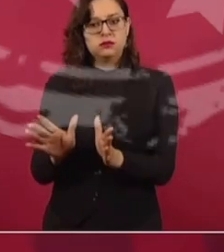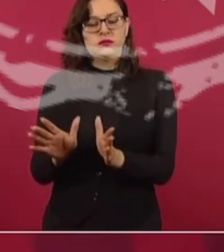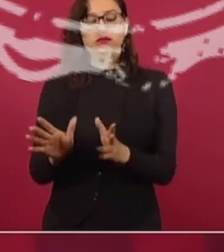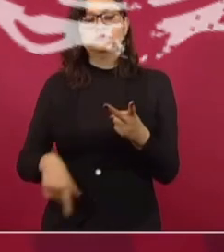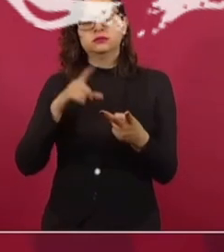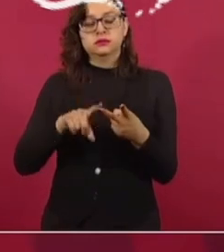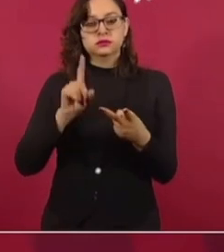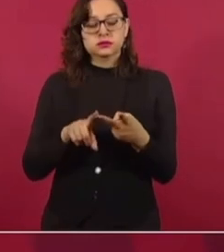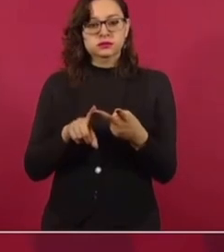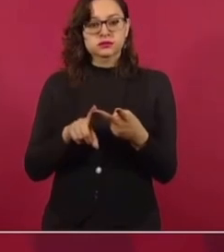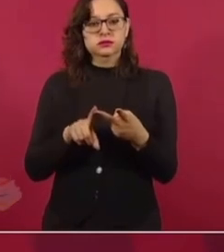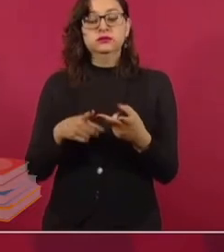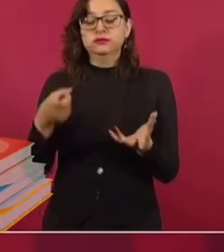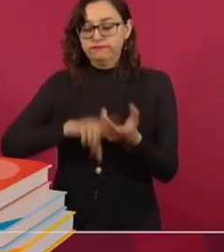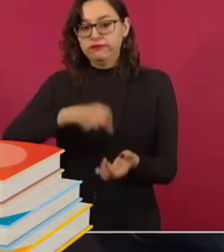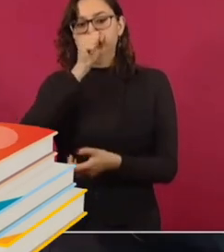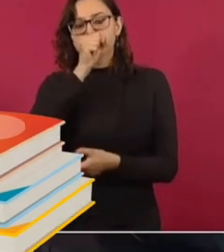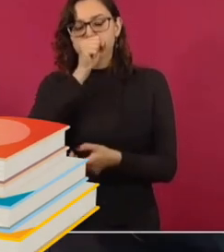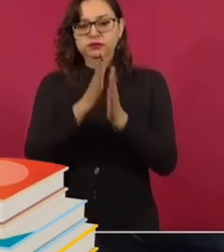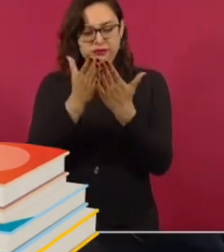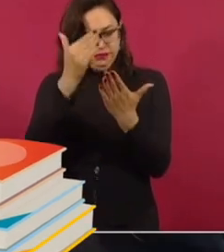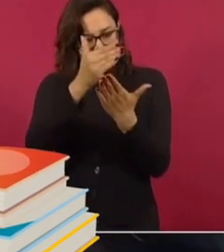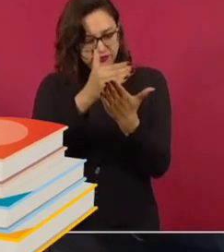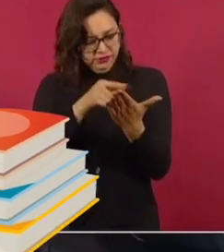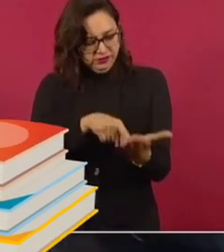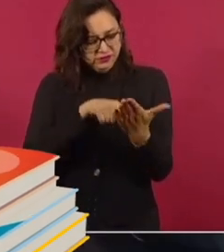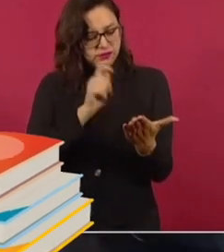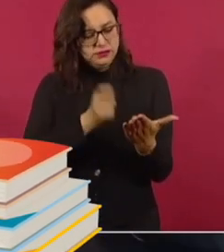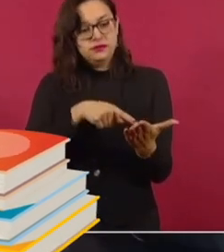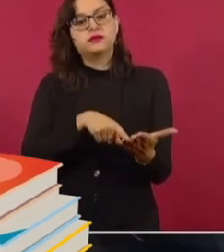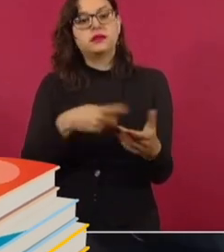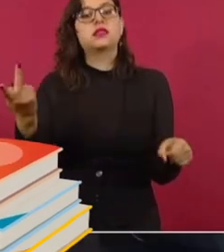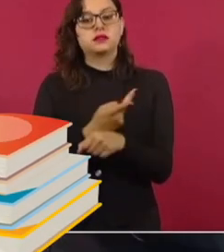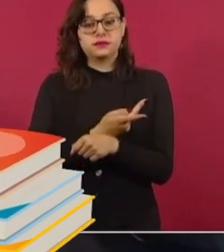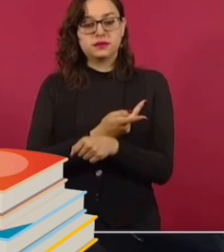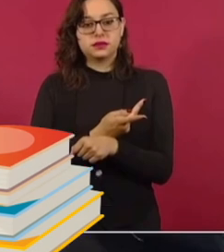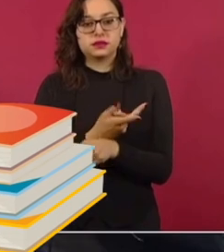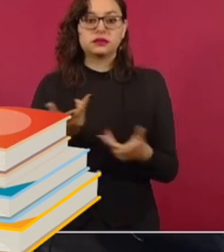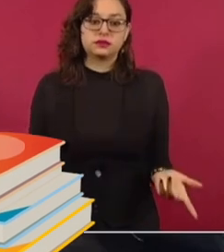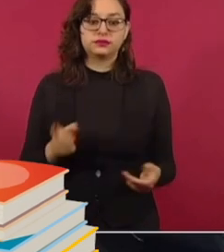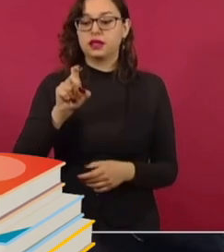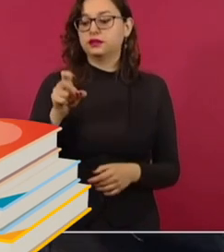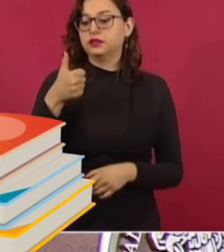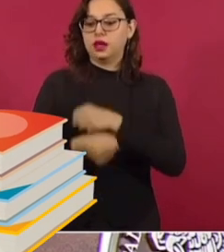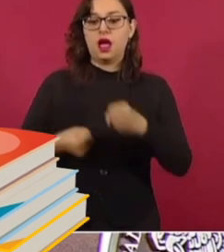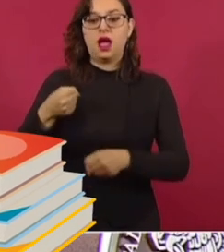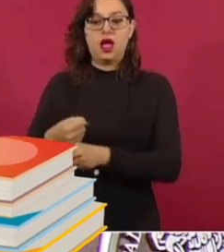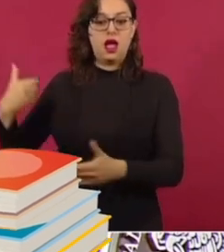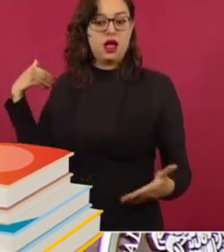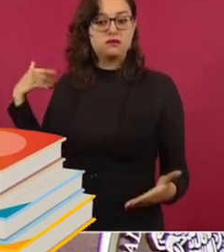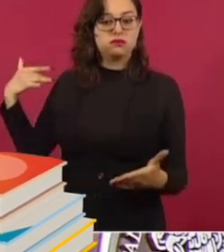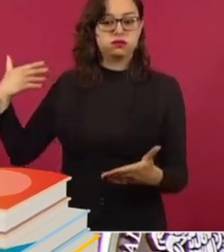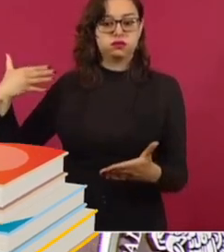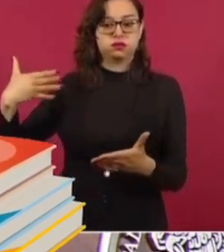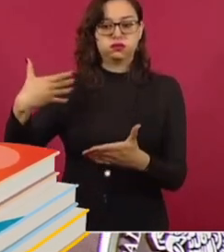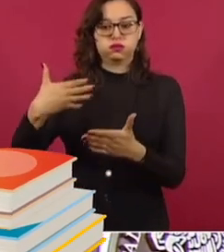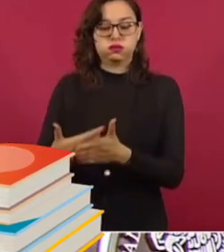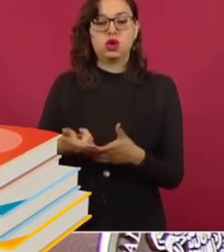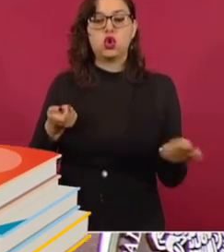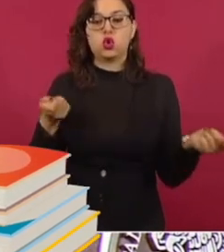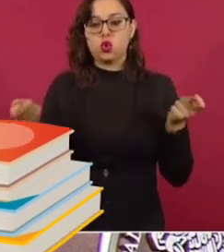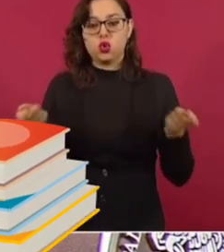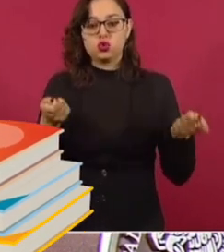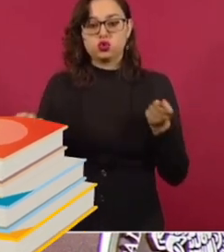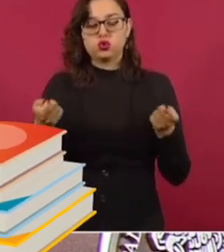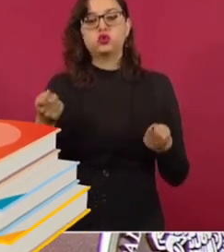Luego, segundo, los contenidos de los libros. Porque imagínense, 36 años de dominio